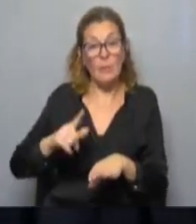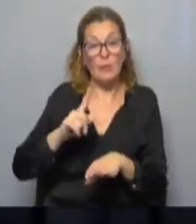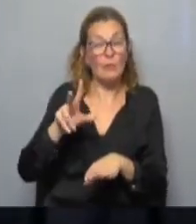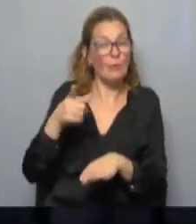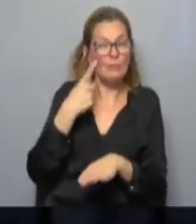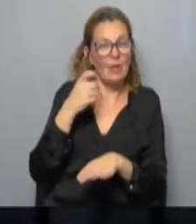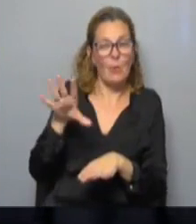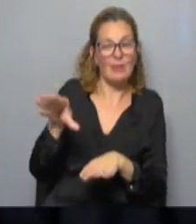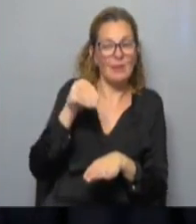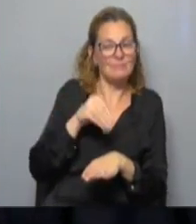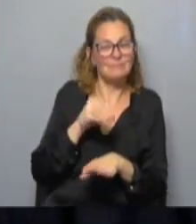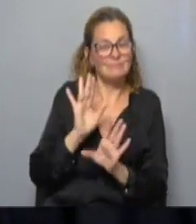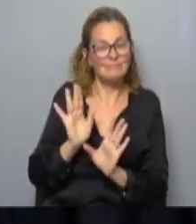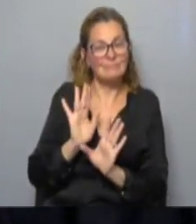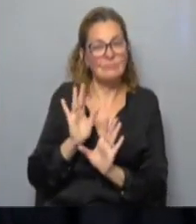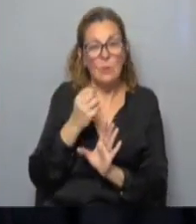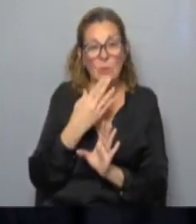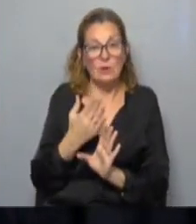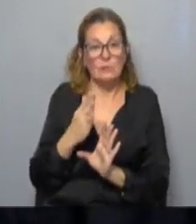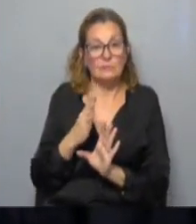tenidos en cuenta. Bueno,